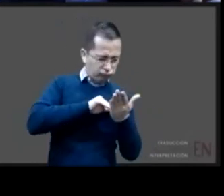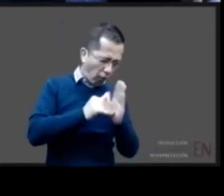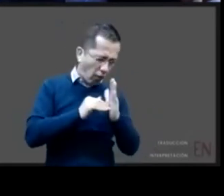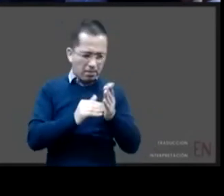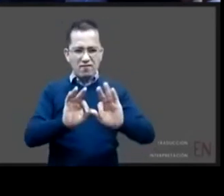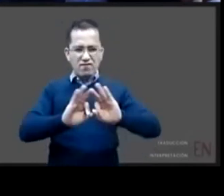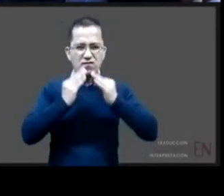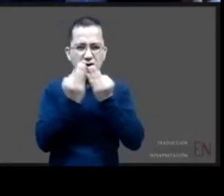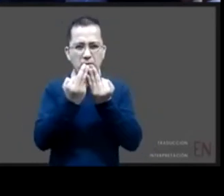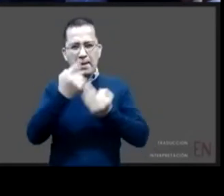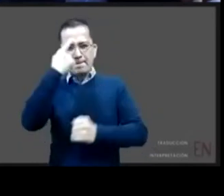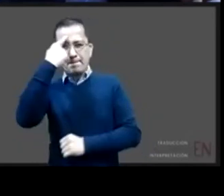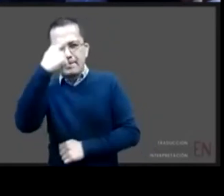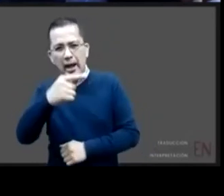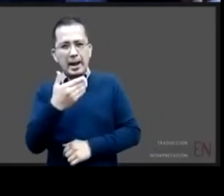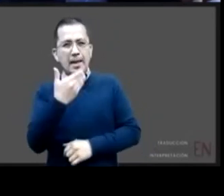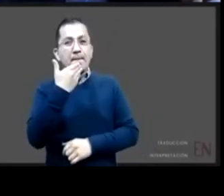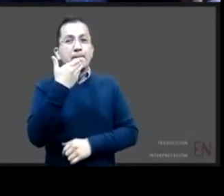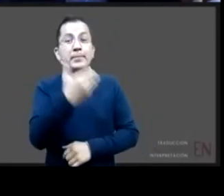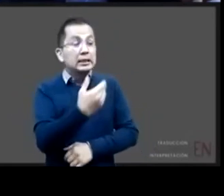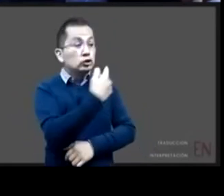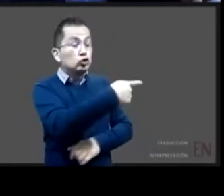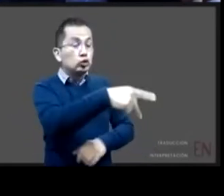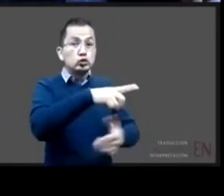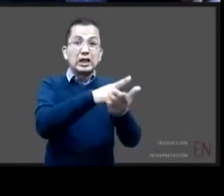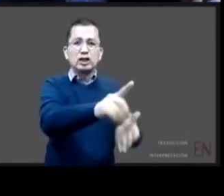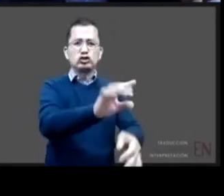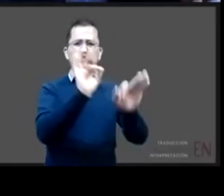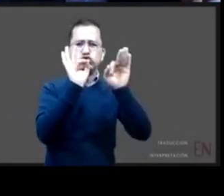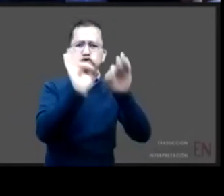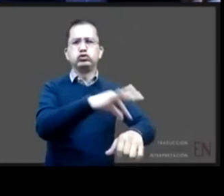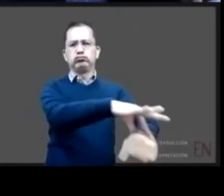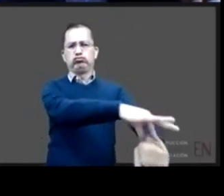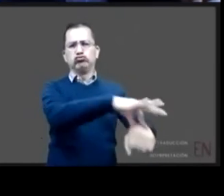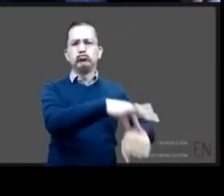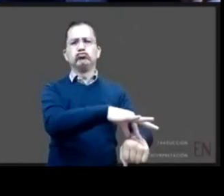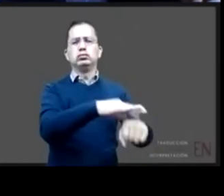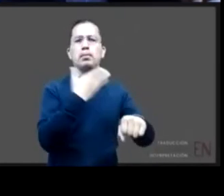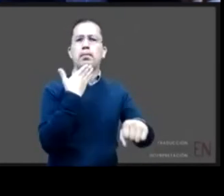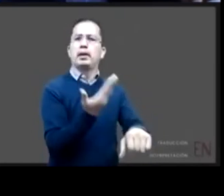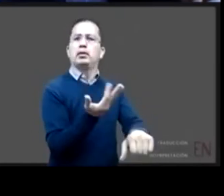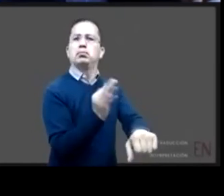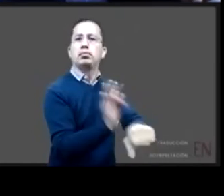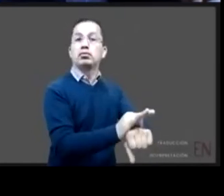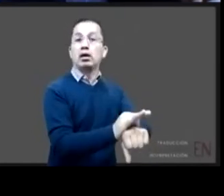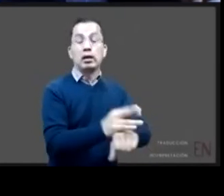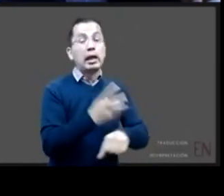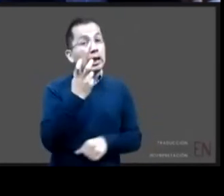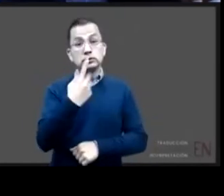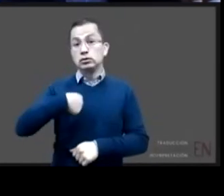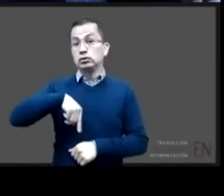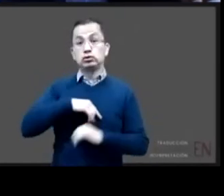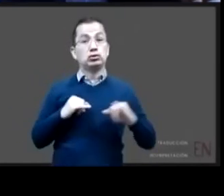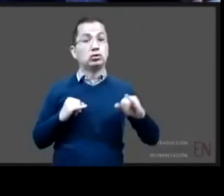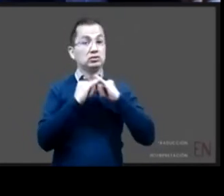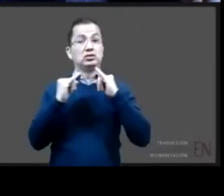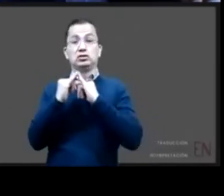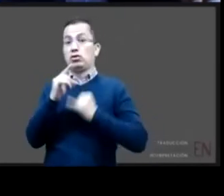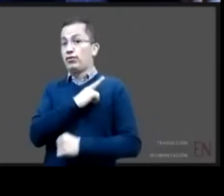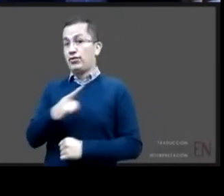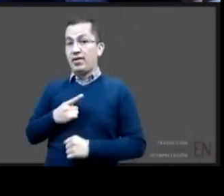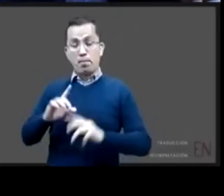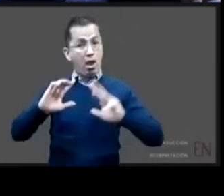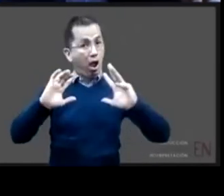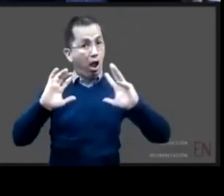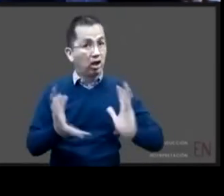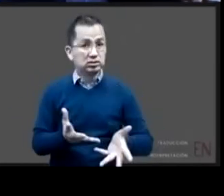para hacerlos efectivos y ese es el reto que tenemos como instituciones un ejemplo que hemos tenido aquí muy claro es